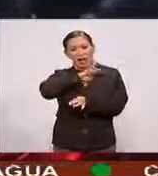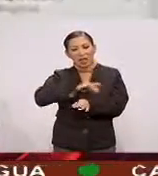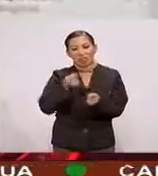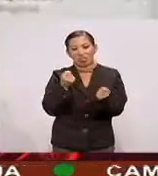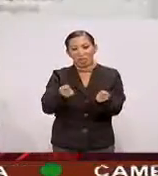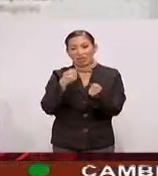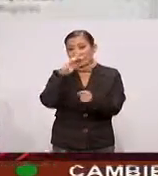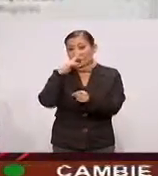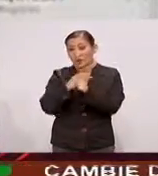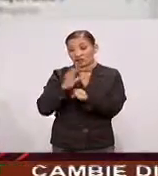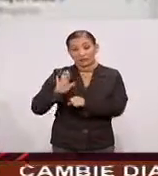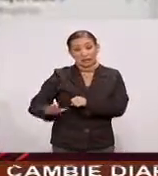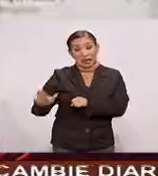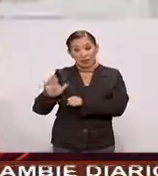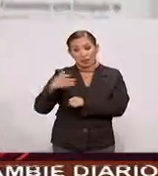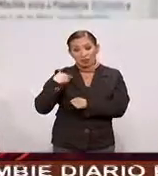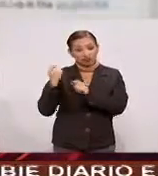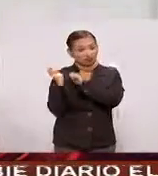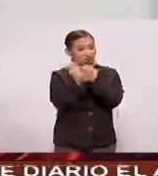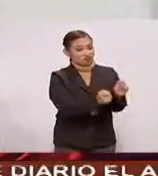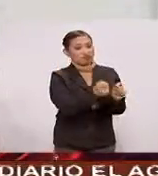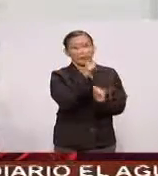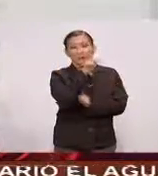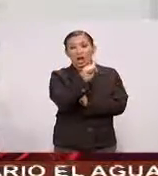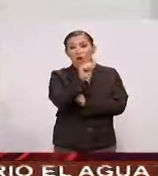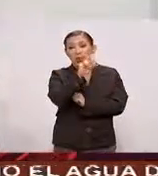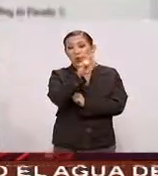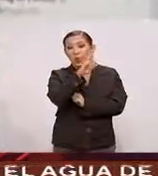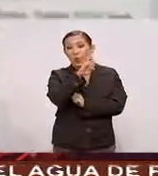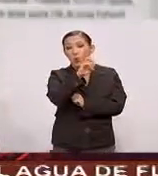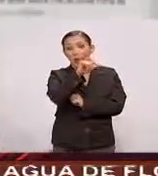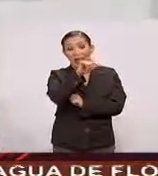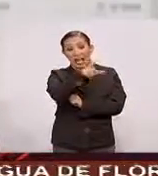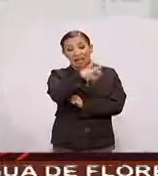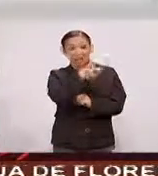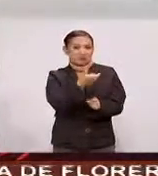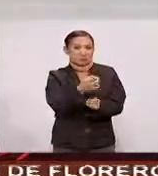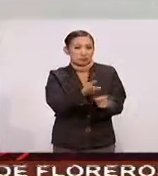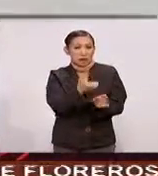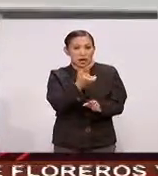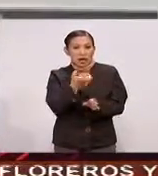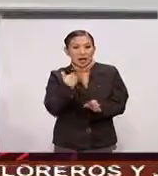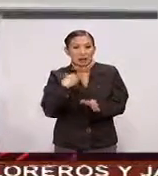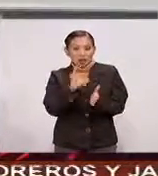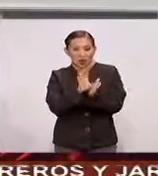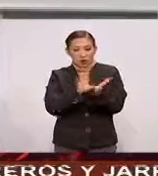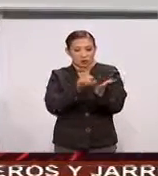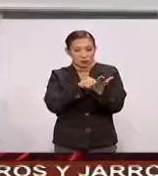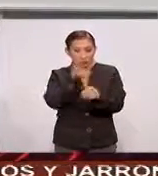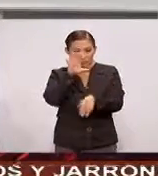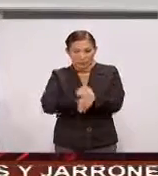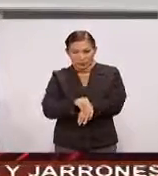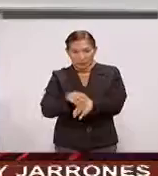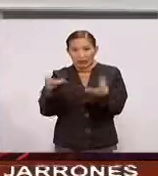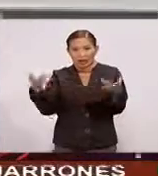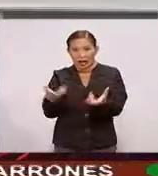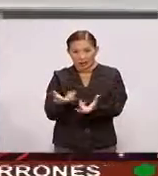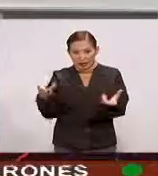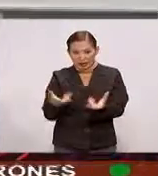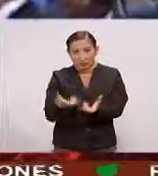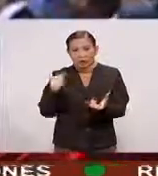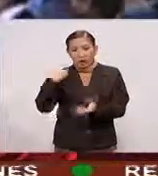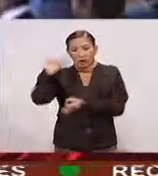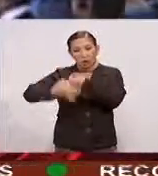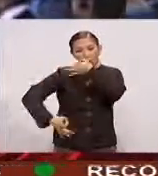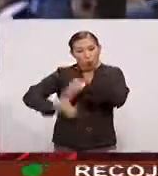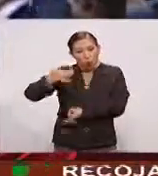responsabilidad Al nombrar a Lula Que es uno De los motivos Por lo que la constitución Permite realizar Un